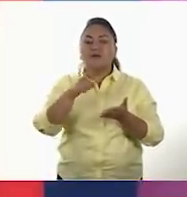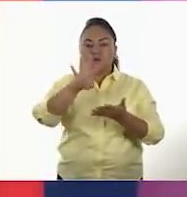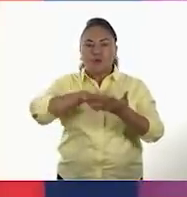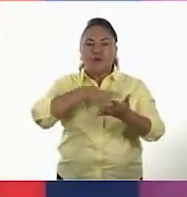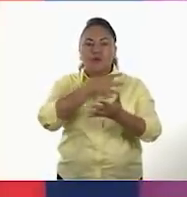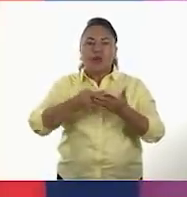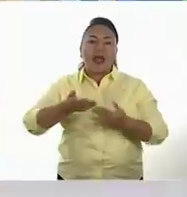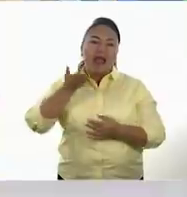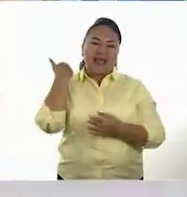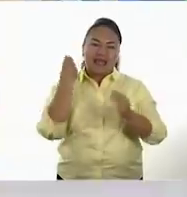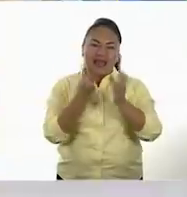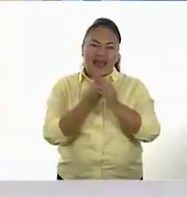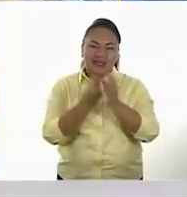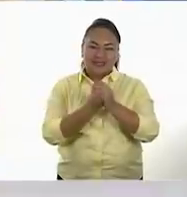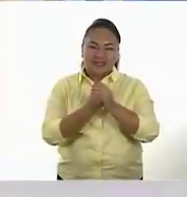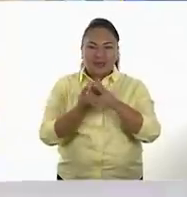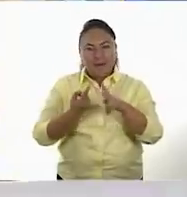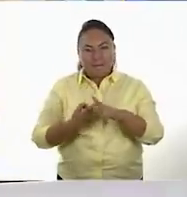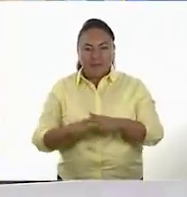comenzamos la clase pasada.